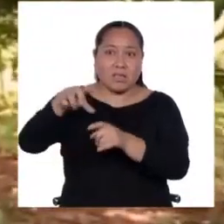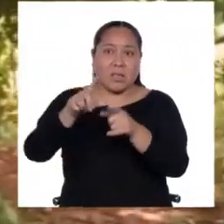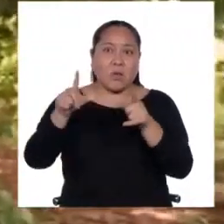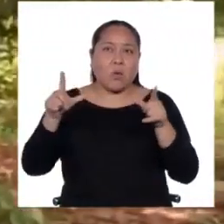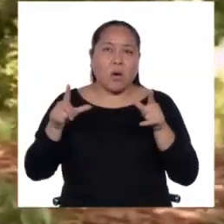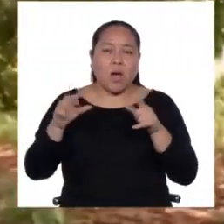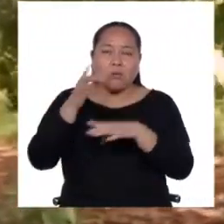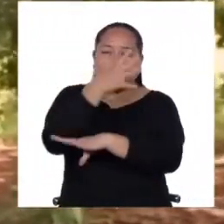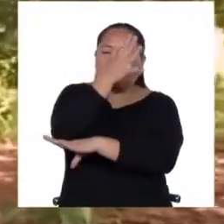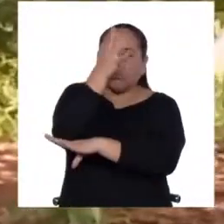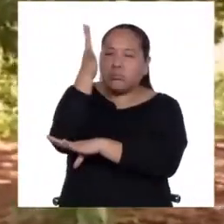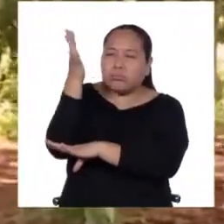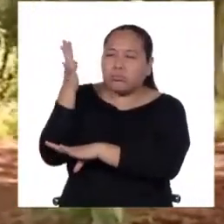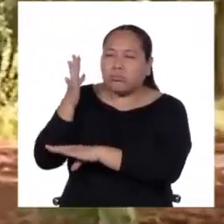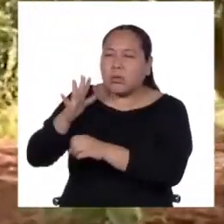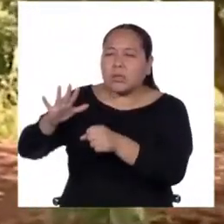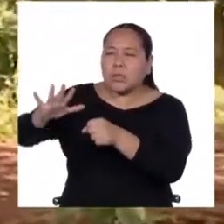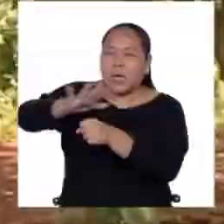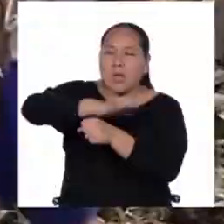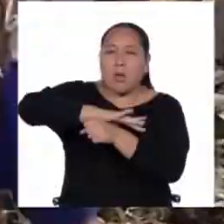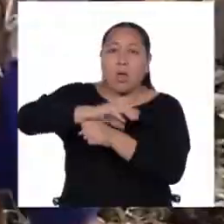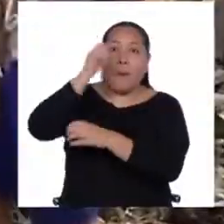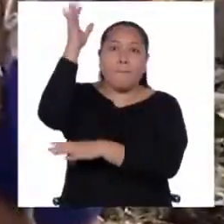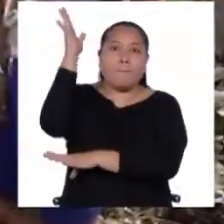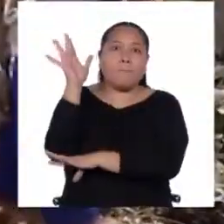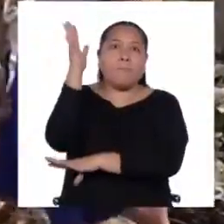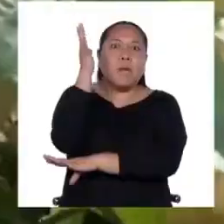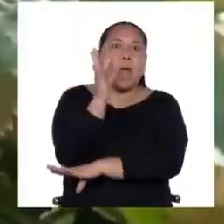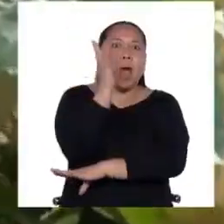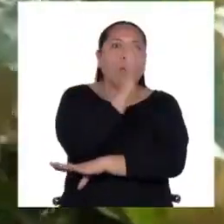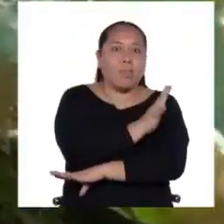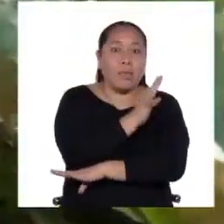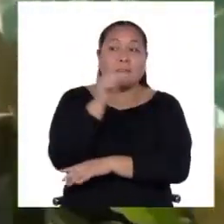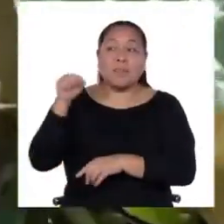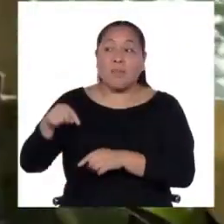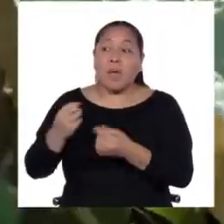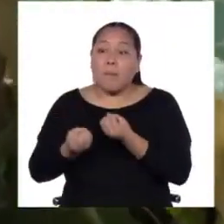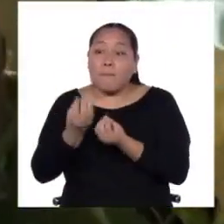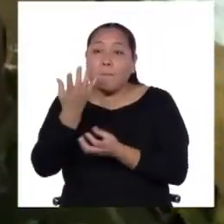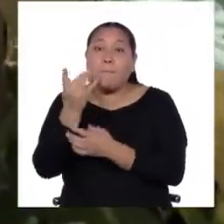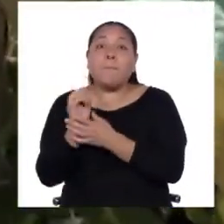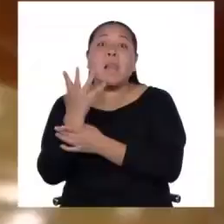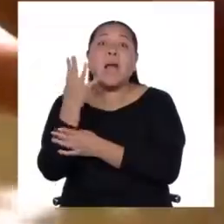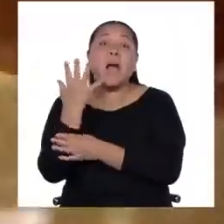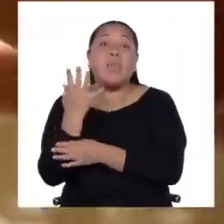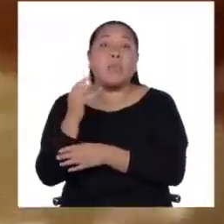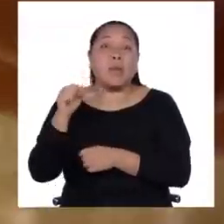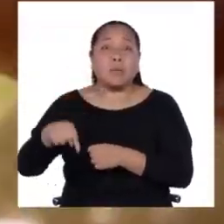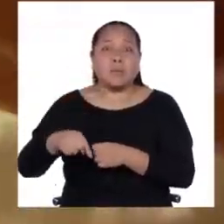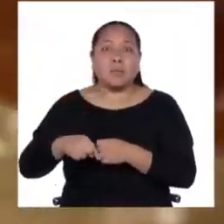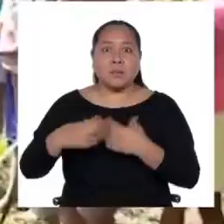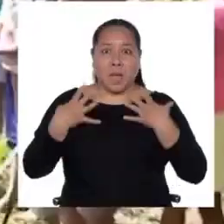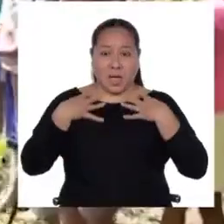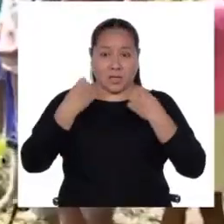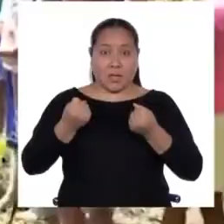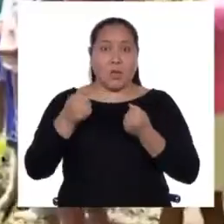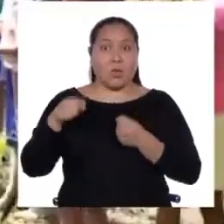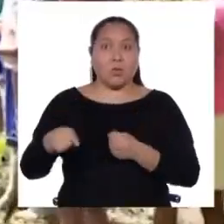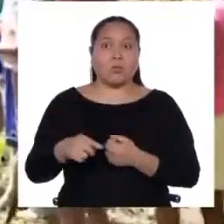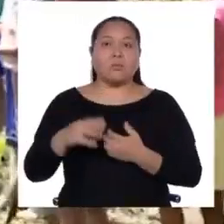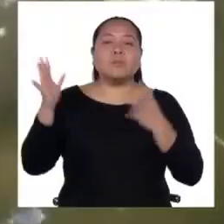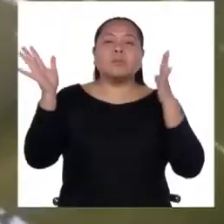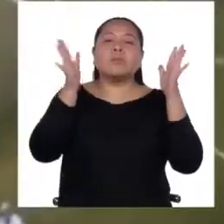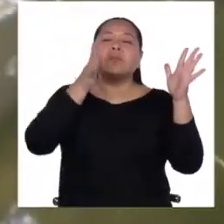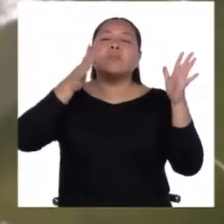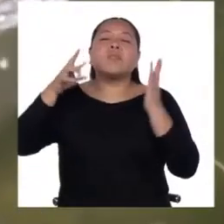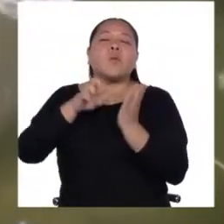lleno de bosques, de plantas medicinales, aire puro, ¿no? Y lleno de los